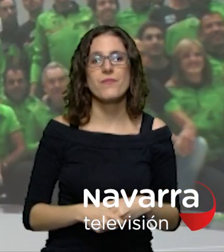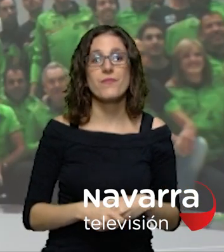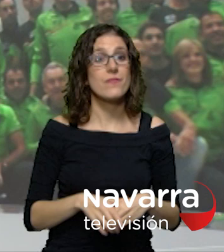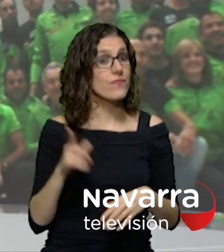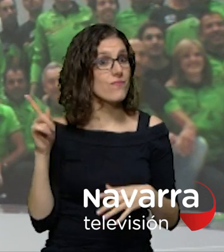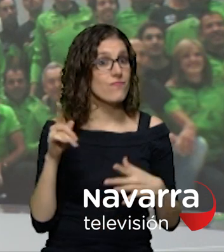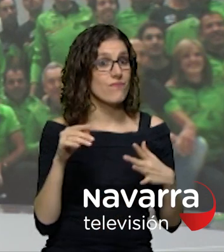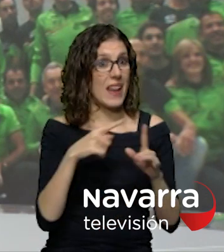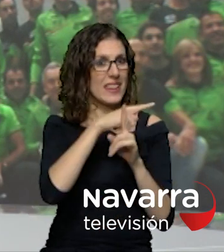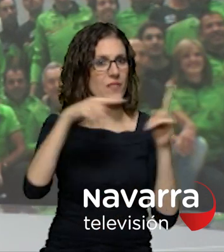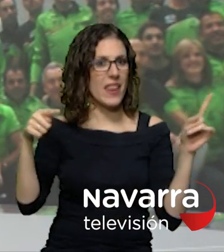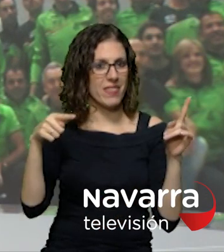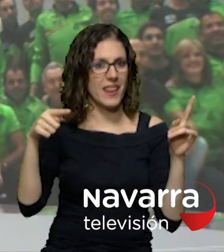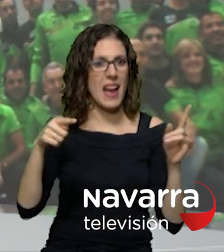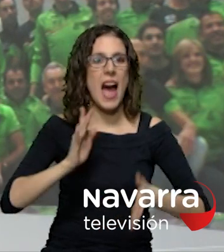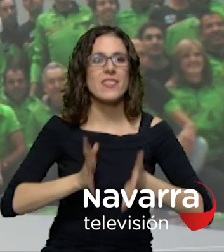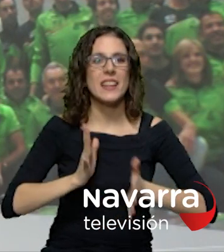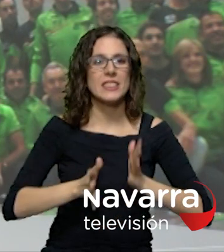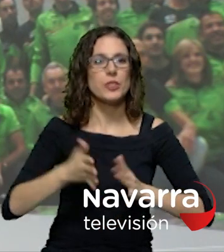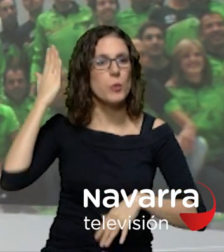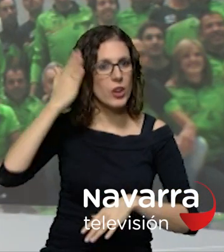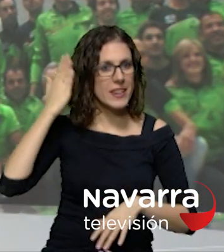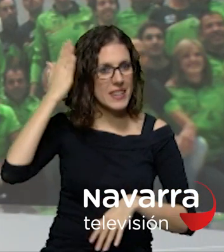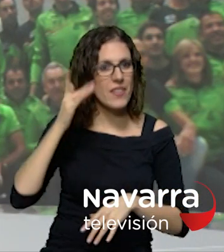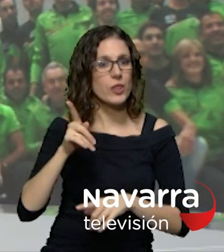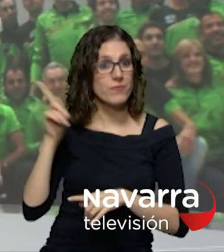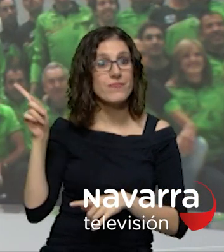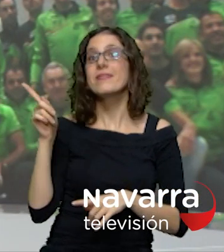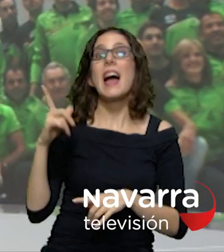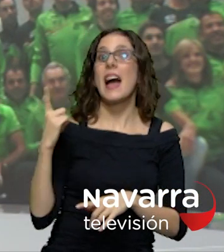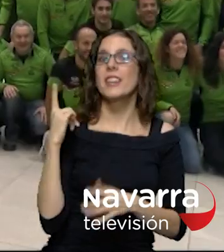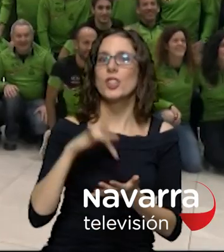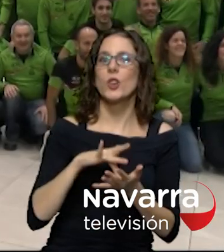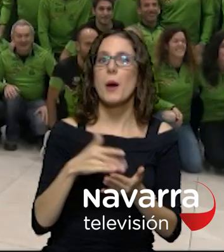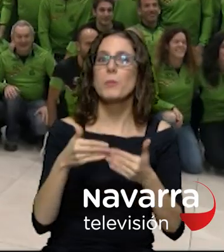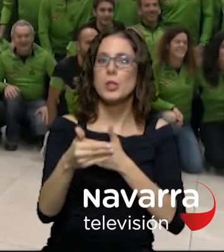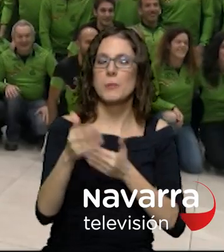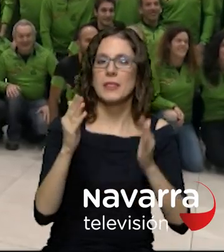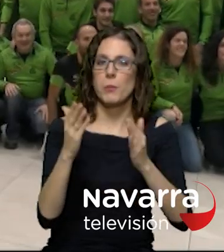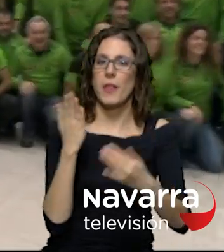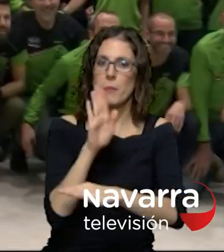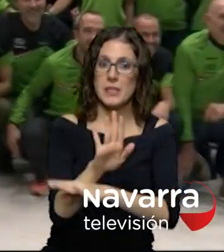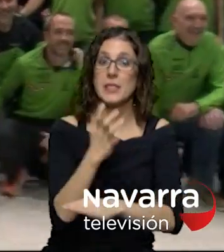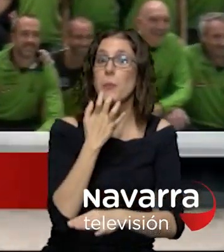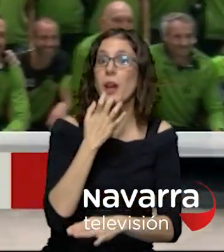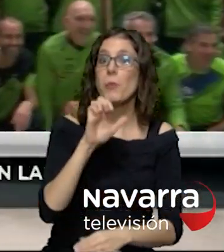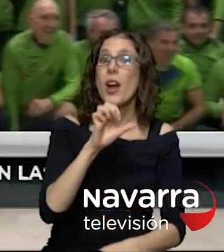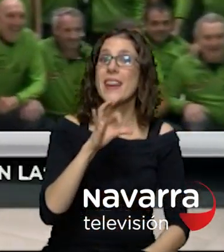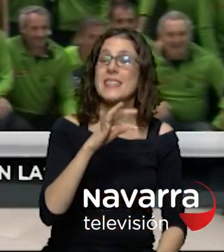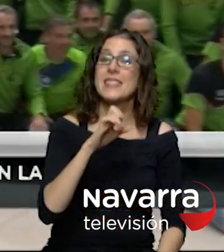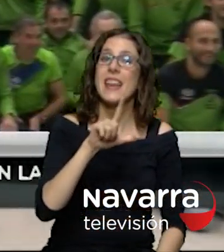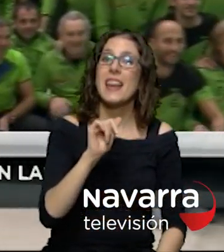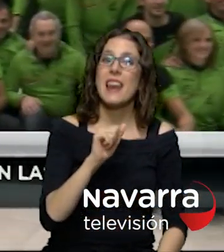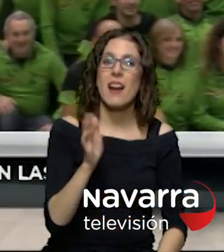navarro, les hablamos del Veste Iruña que ayer presentó su próxima temporada cuenta en sus filas con atletas como Estela Navasquez que busca